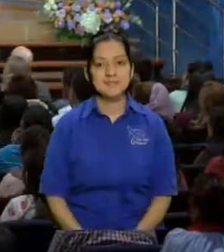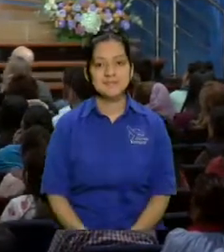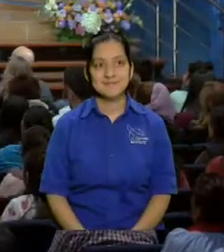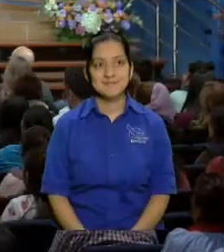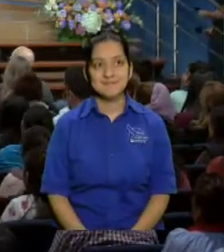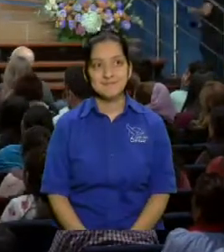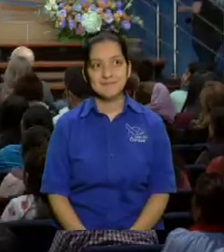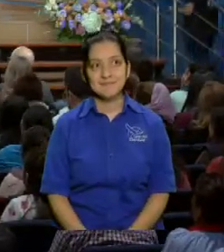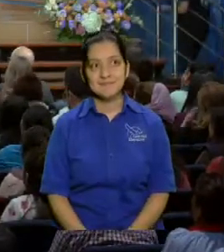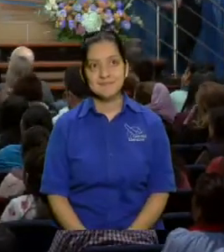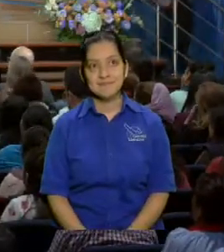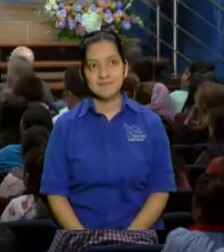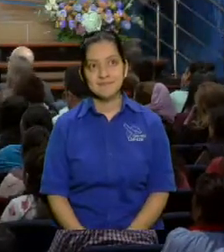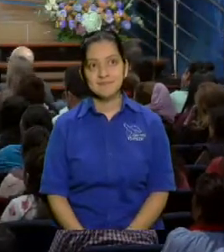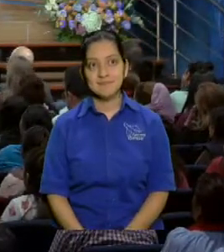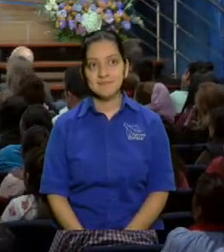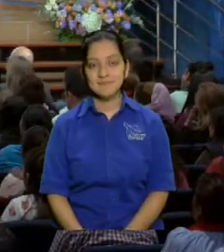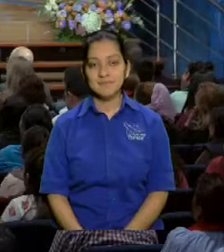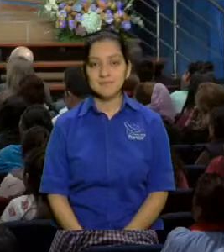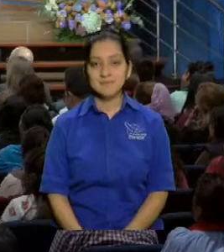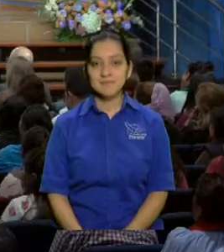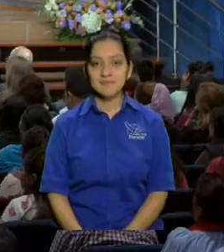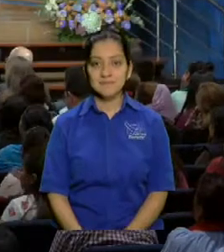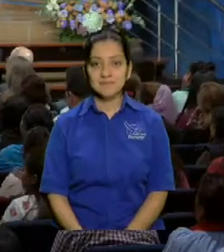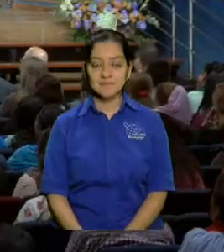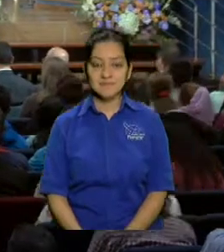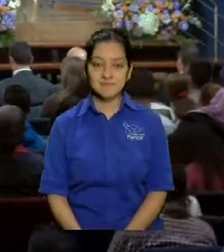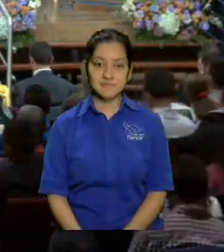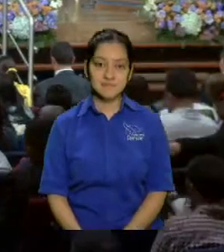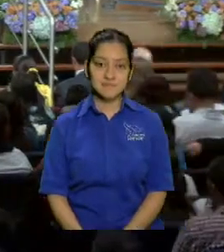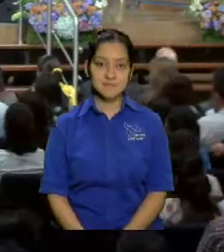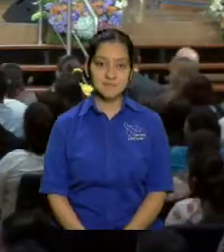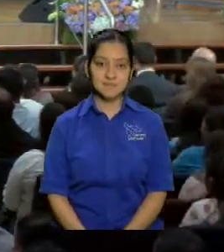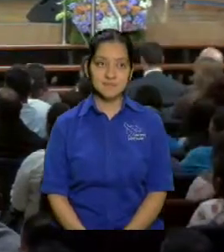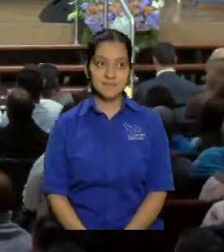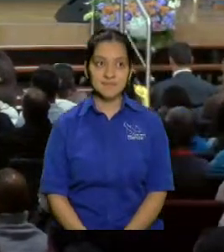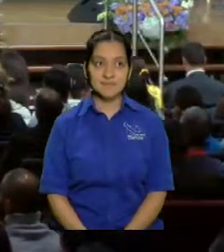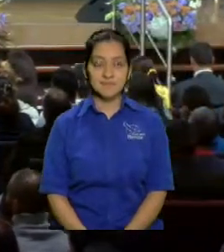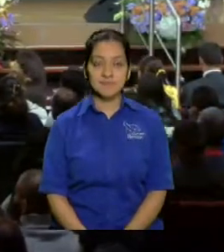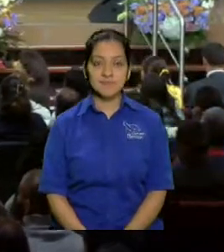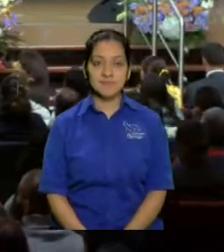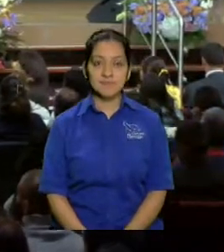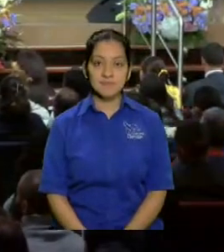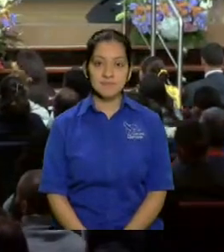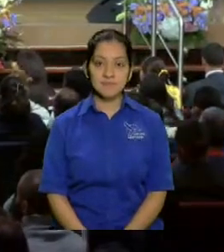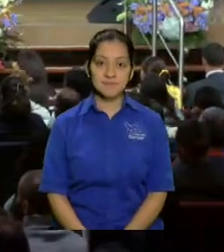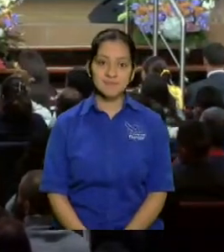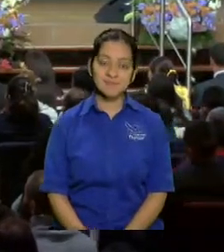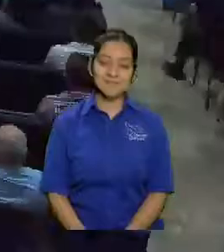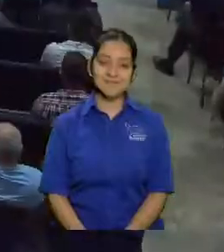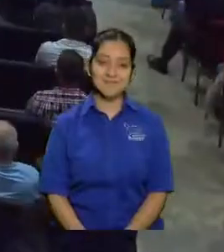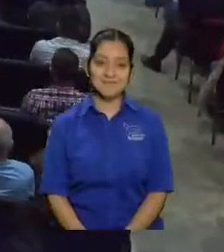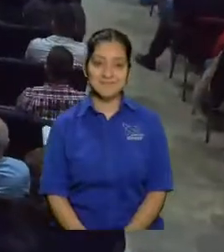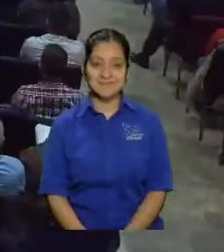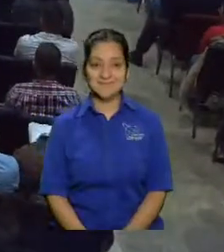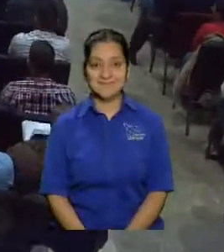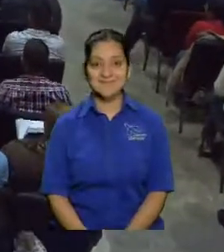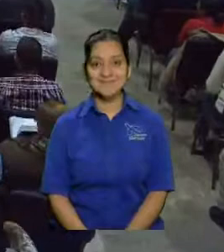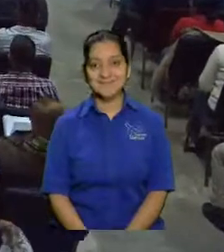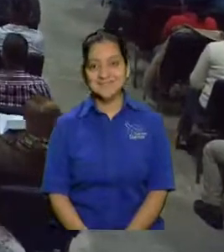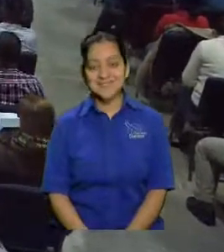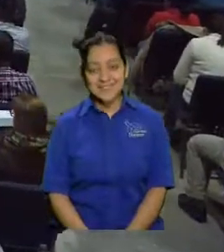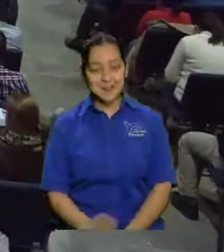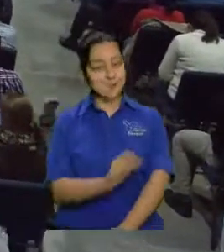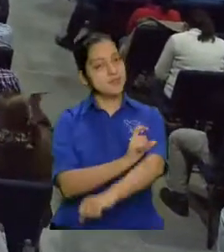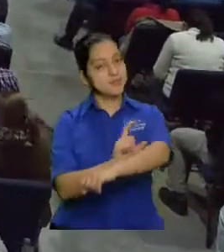no paulina ya vio ya vio que hay bueno mejor me quito de ahí antes que me enoje por donde iba